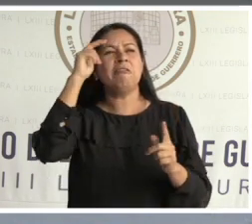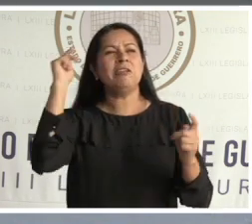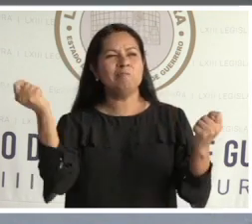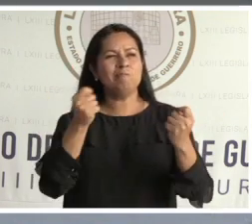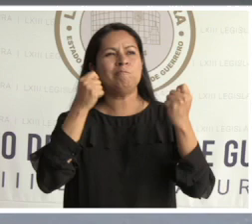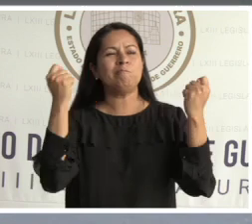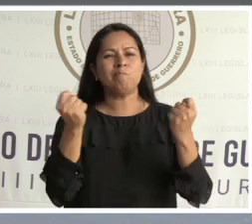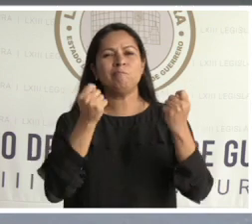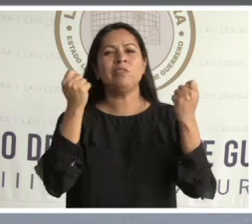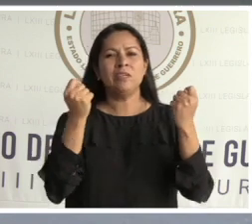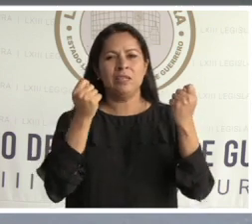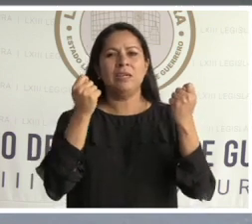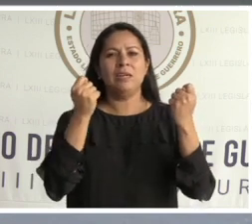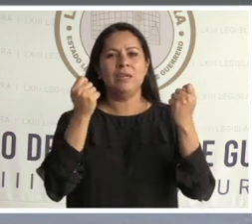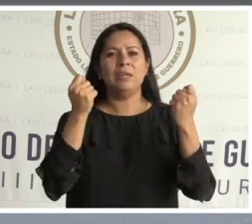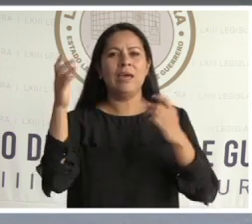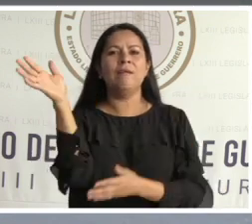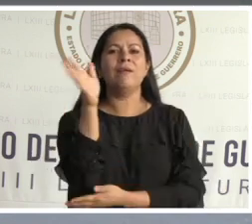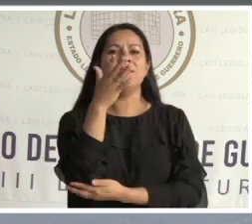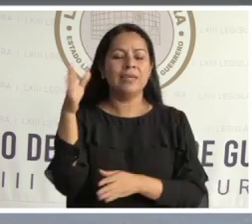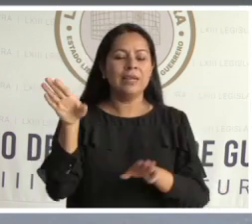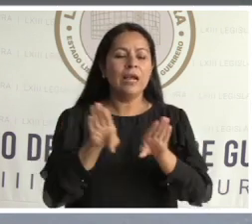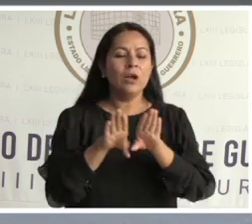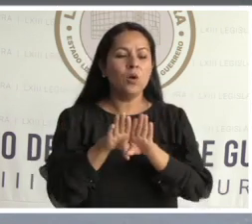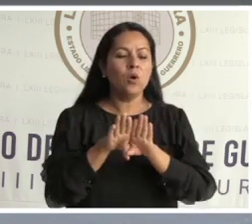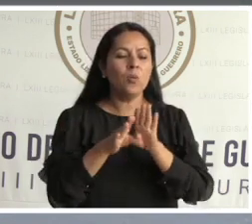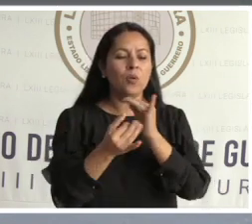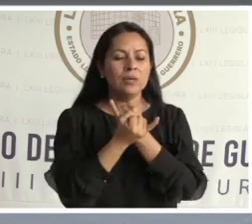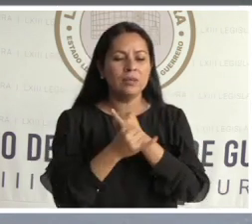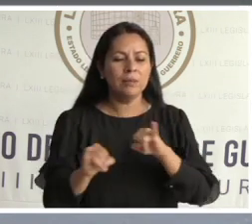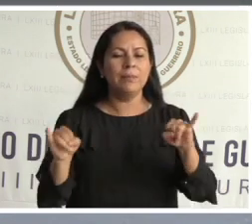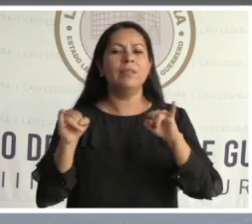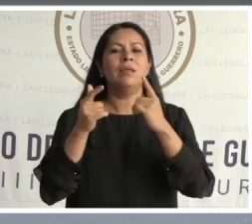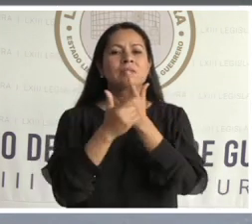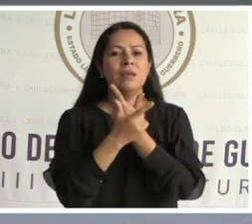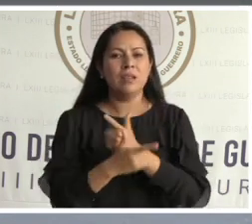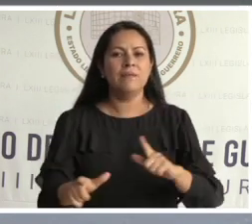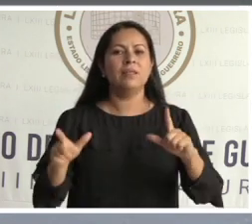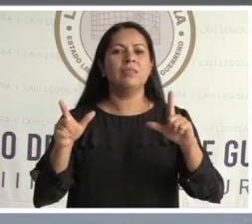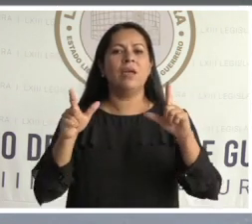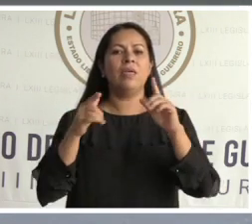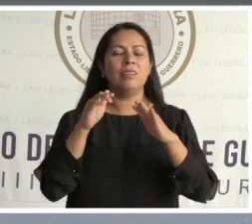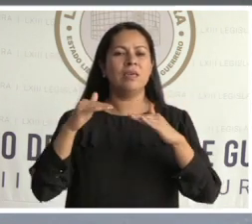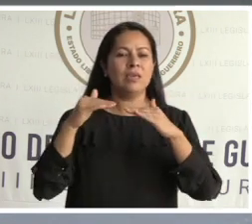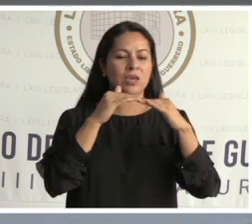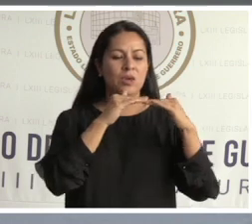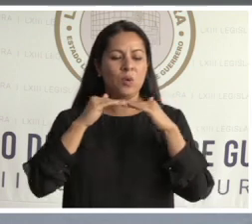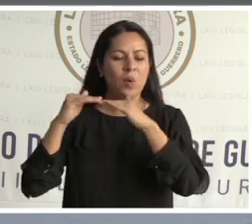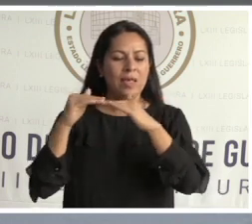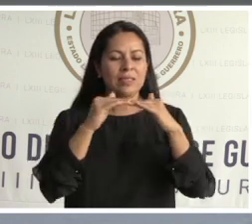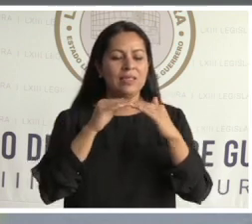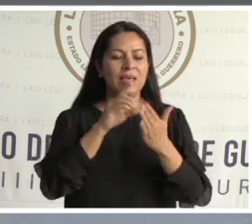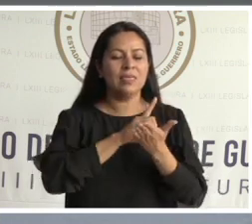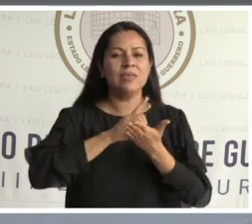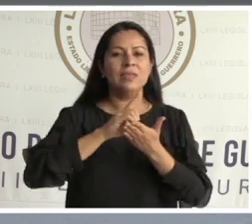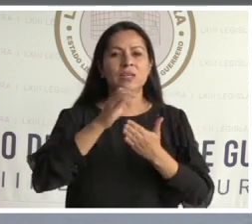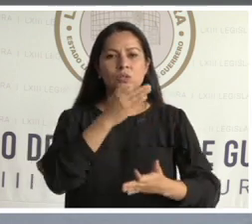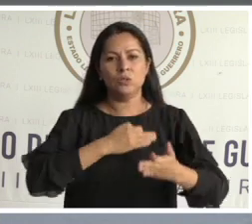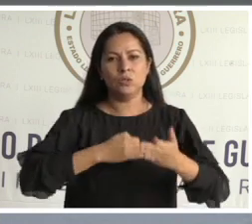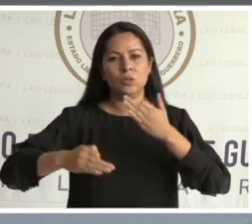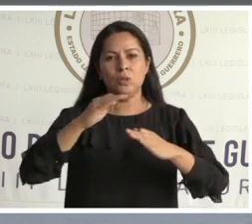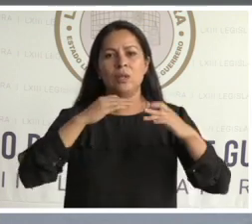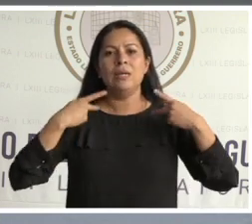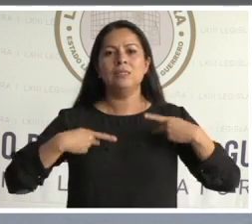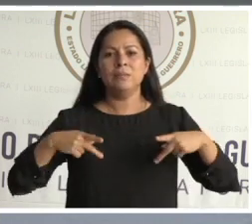como el símbolo de independencia, libertad, igualdad, unidad y derecho de que gozamos todos los